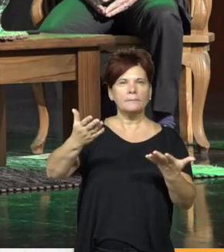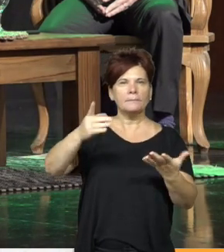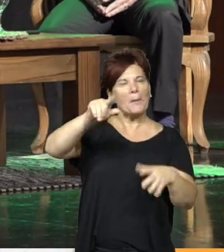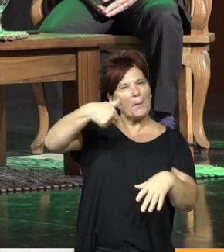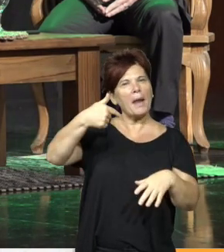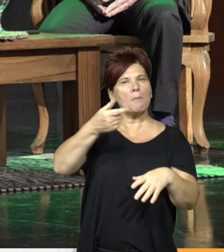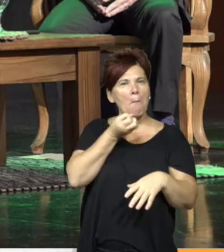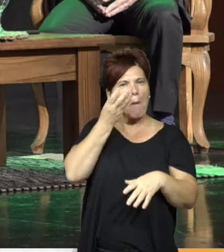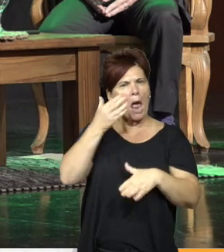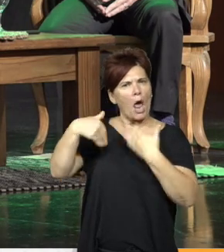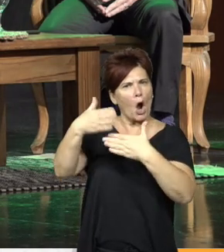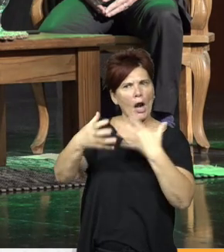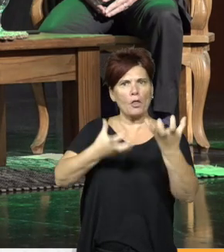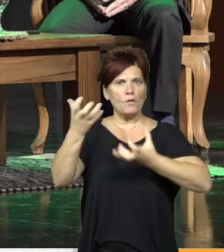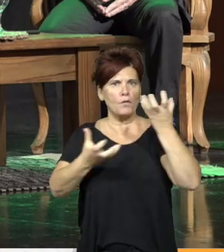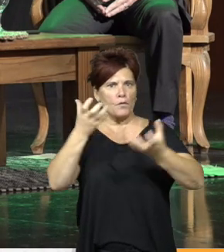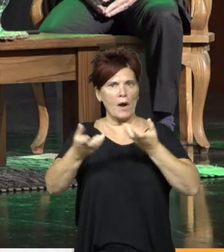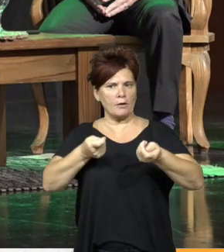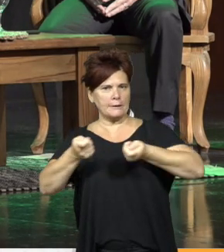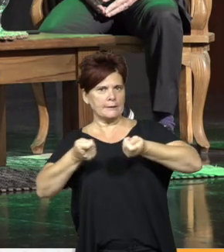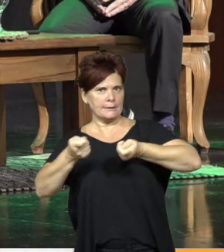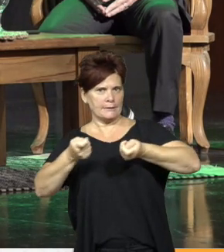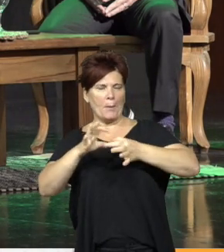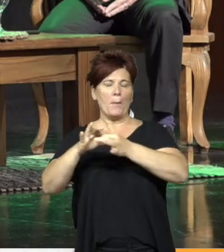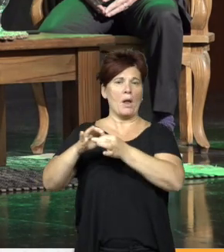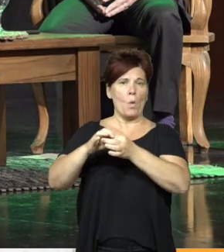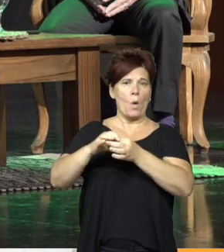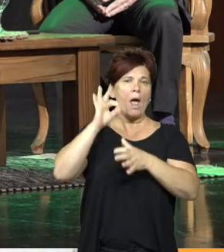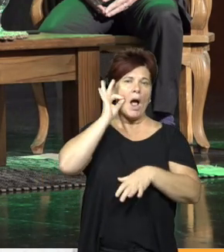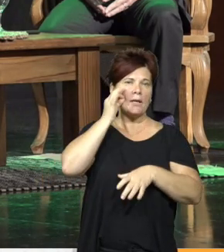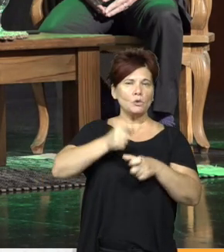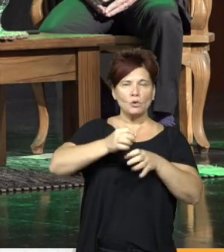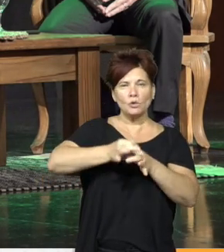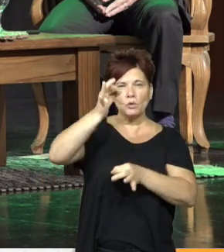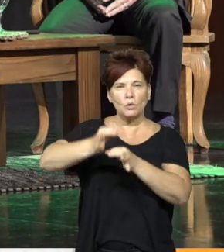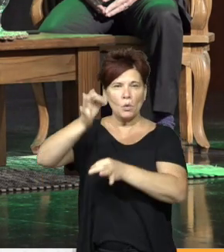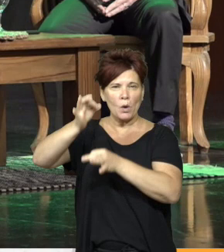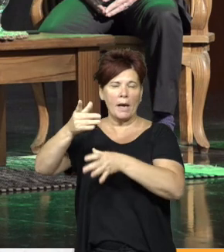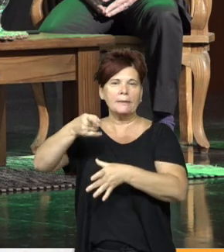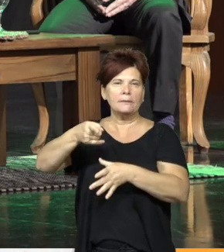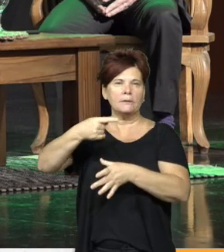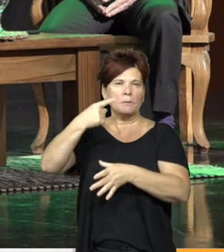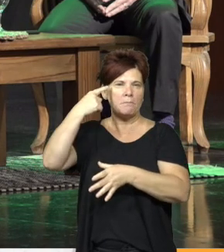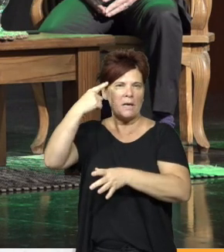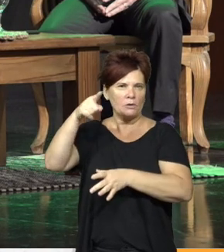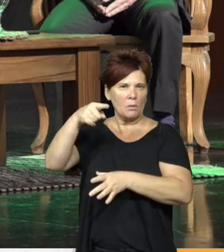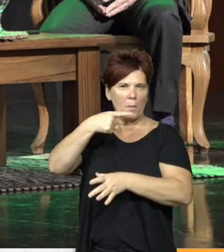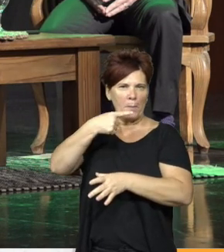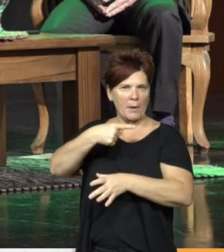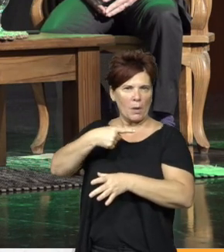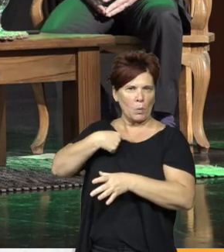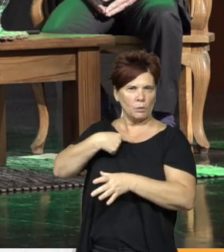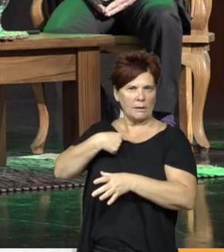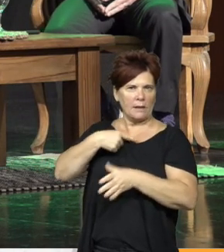porque venimos mejorando con el control de fuego en la caña de azúcar no tenemos disparadores que creo que es lo que me estás preguntando puntualmente hacia